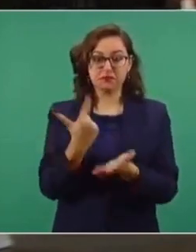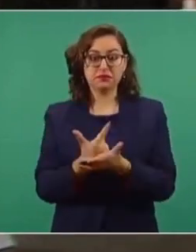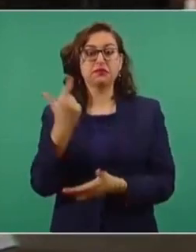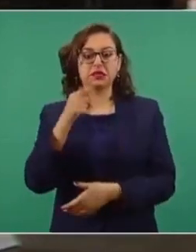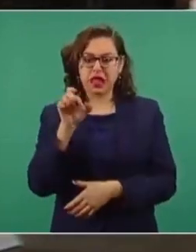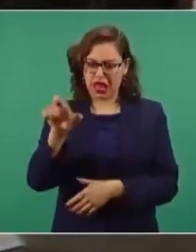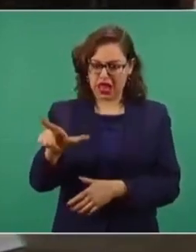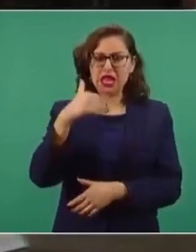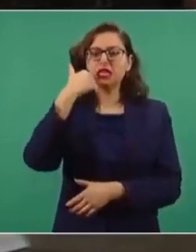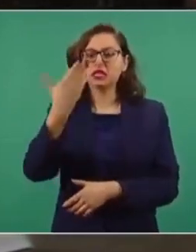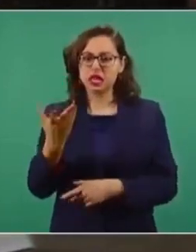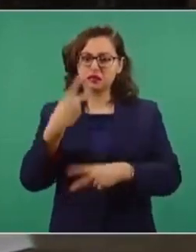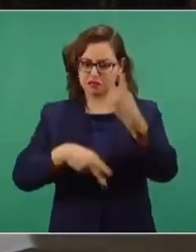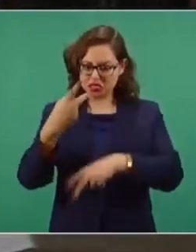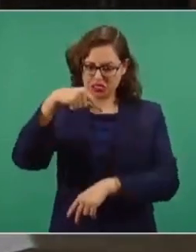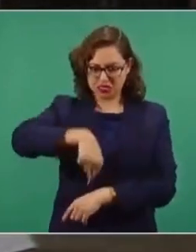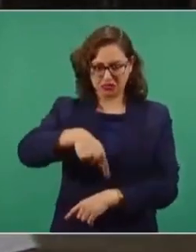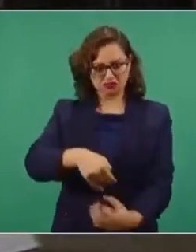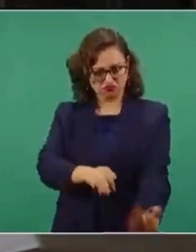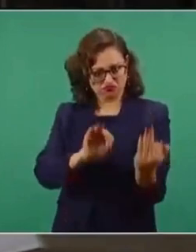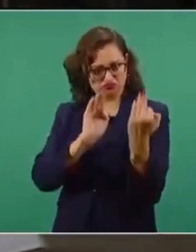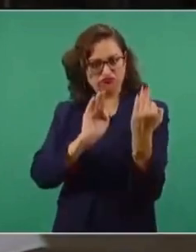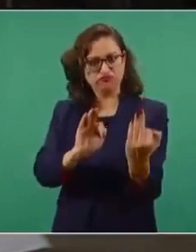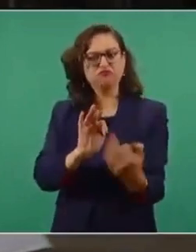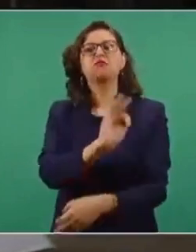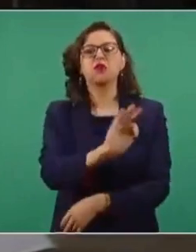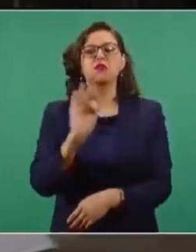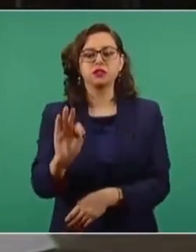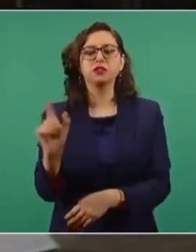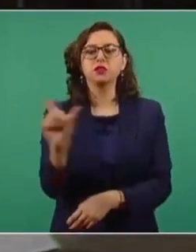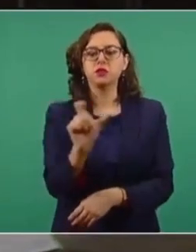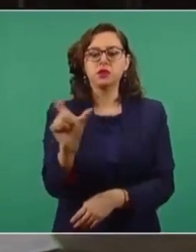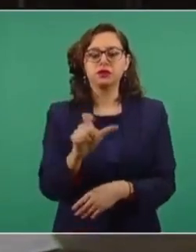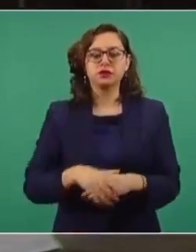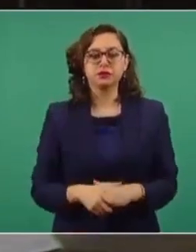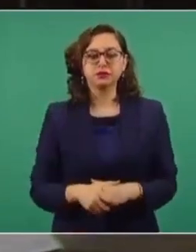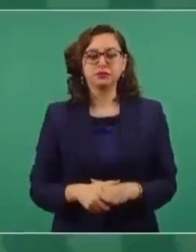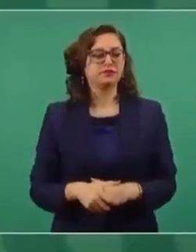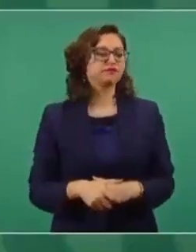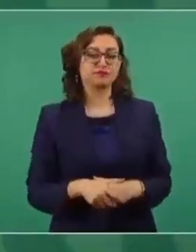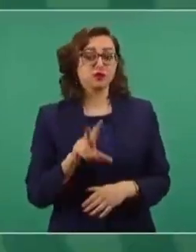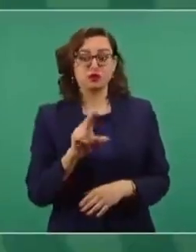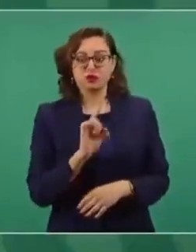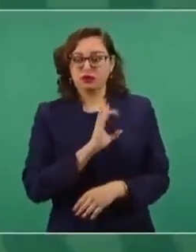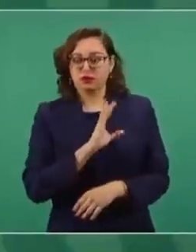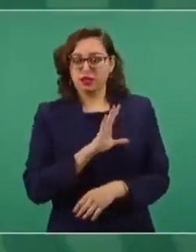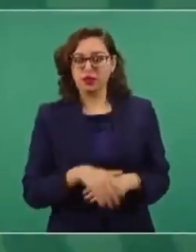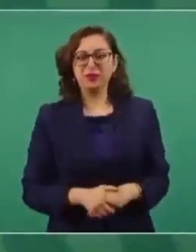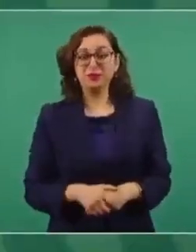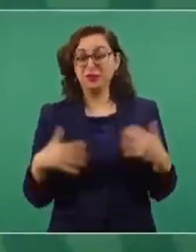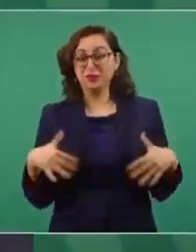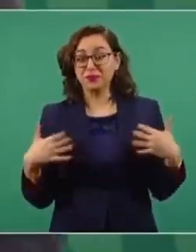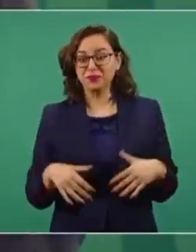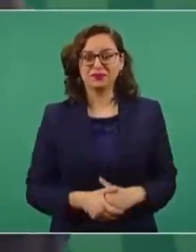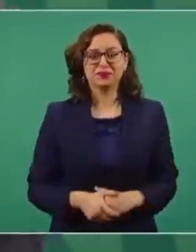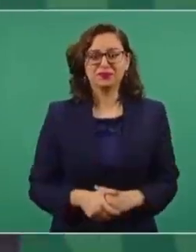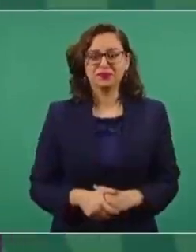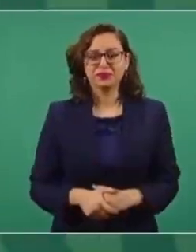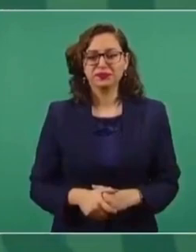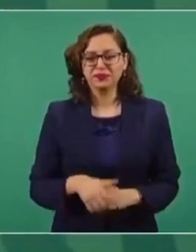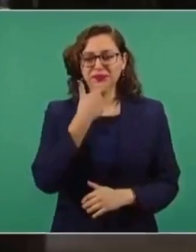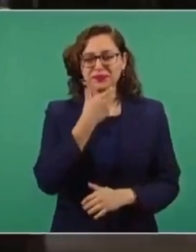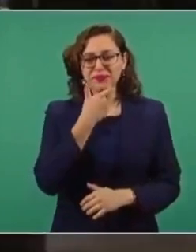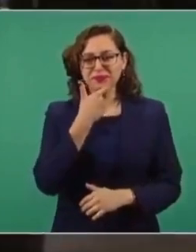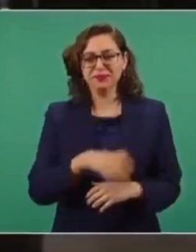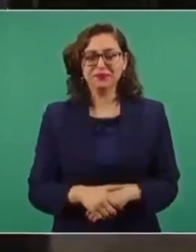dispuesto o le pide a usted que ponga fecha para que él venga a Palacio Nacional y escuchar los argumentos, escuchar las pruebas. No, hay nanita. Y que en caso de que sí